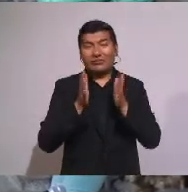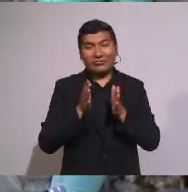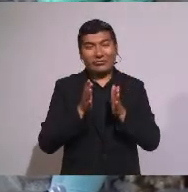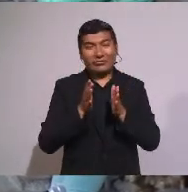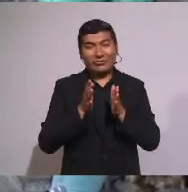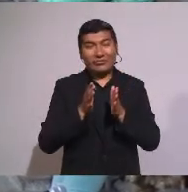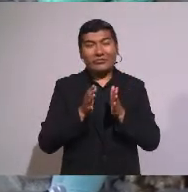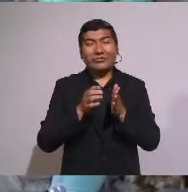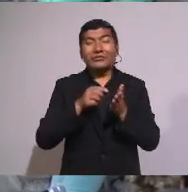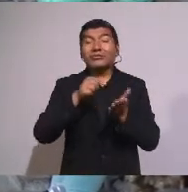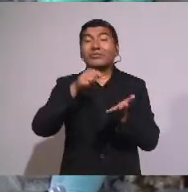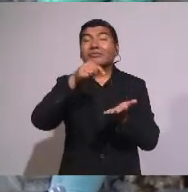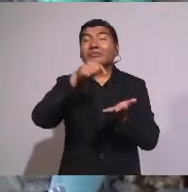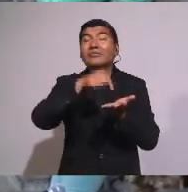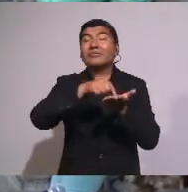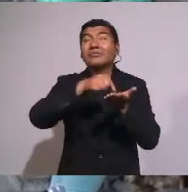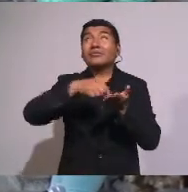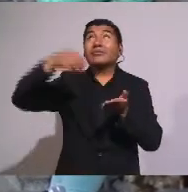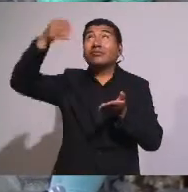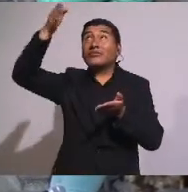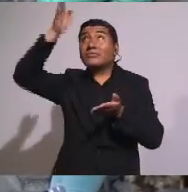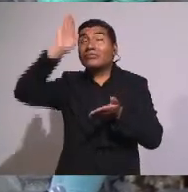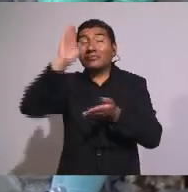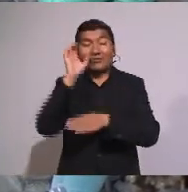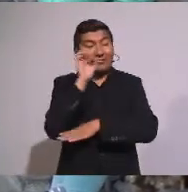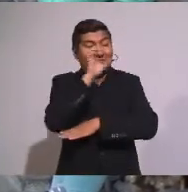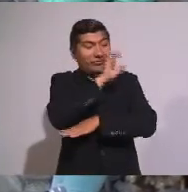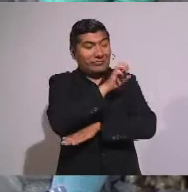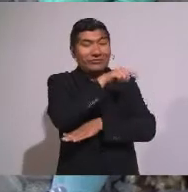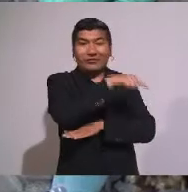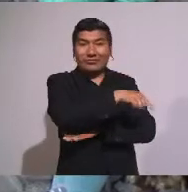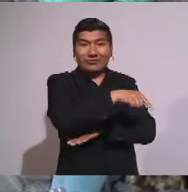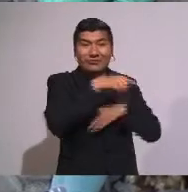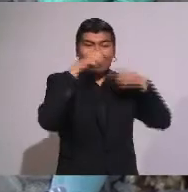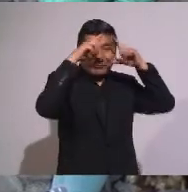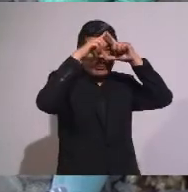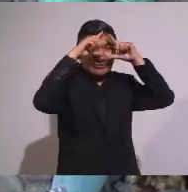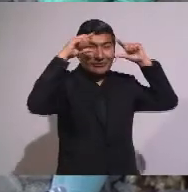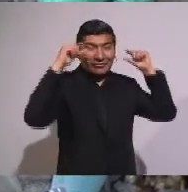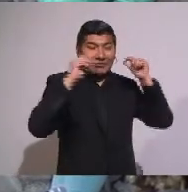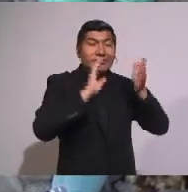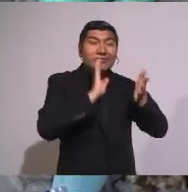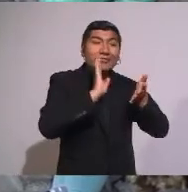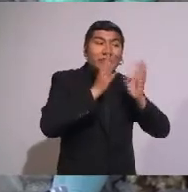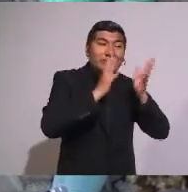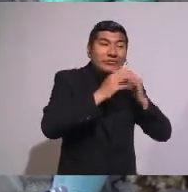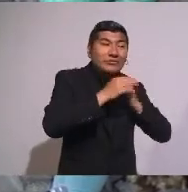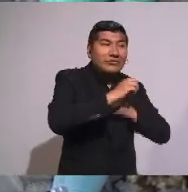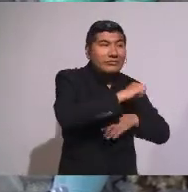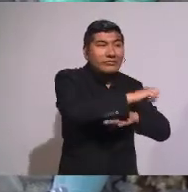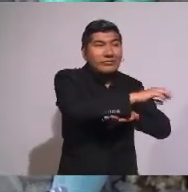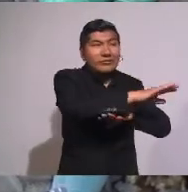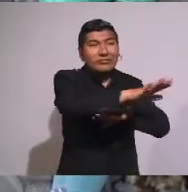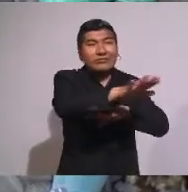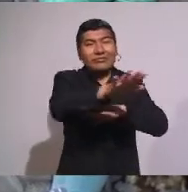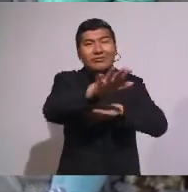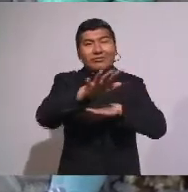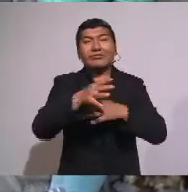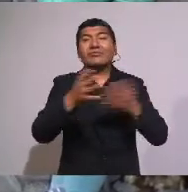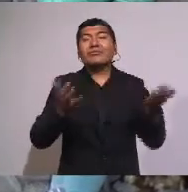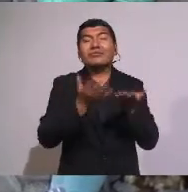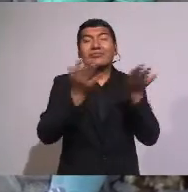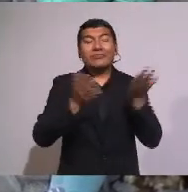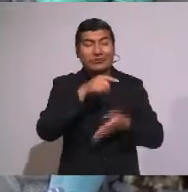Aquí Dios ordena a Moisés Que le hable a toda la asamblea En la que